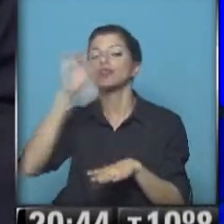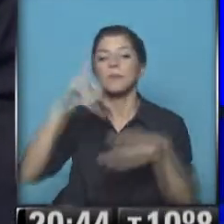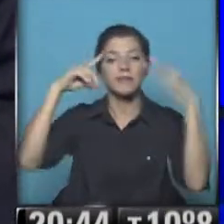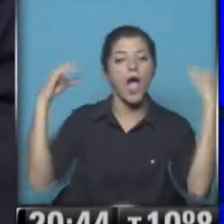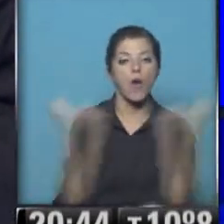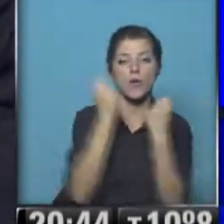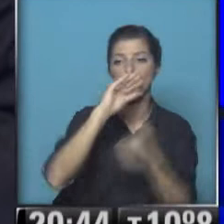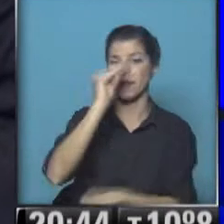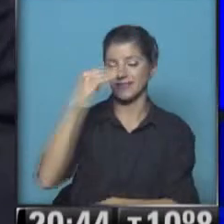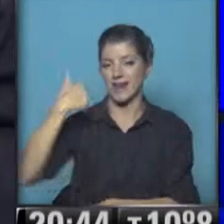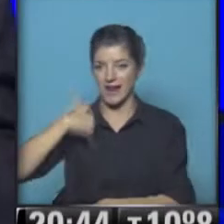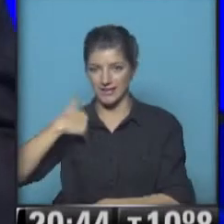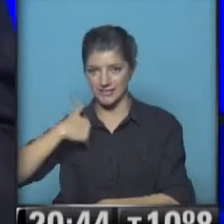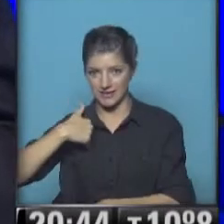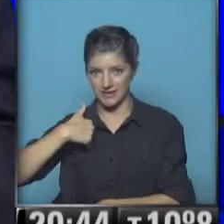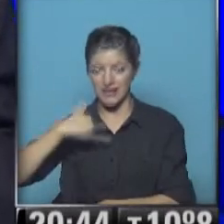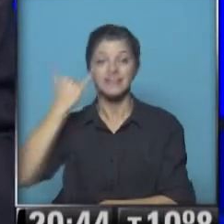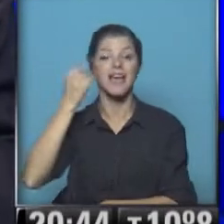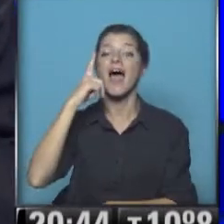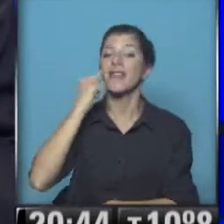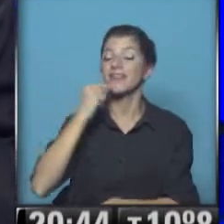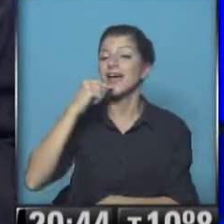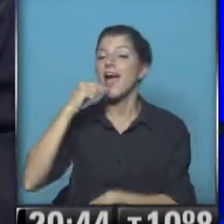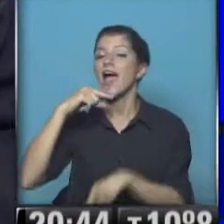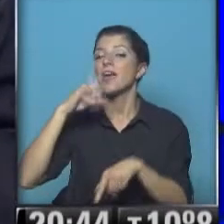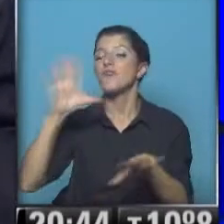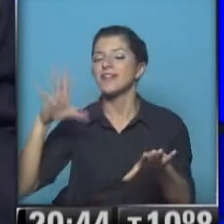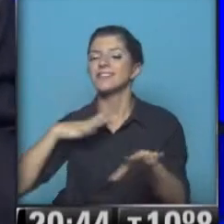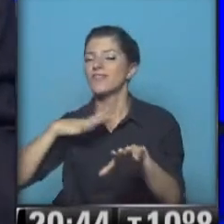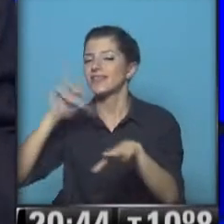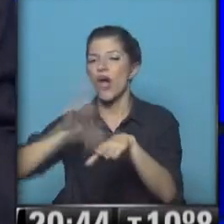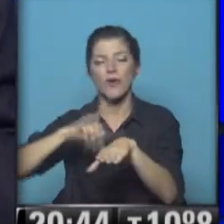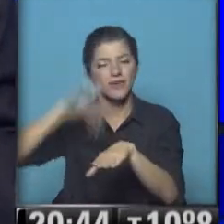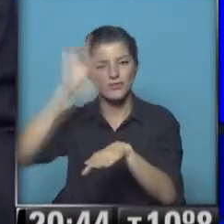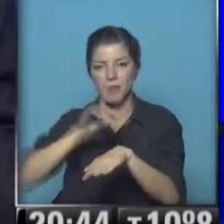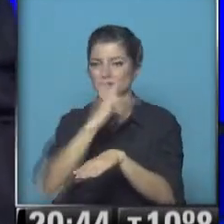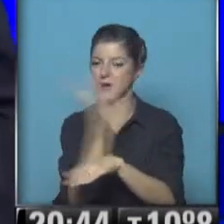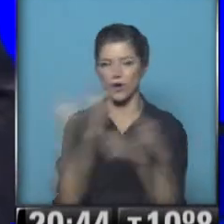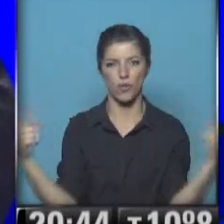Argentina ya tiene día fecha. Le falta hora para el Gran Clásico de Sudamérica.